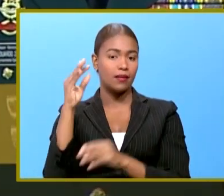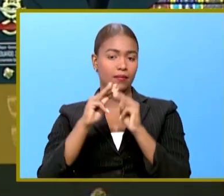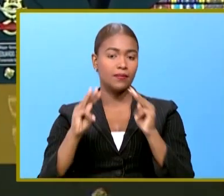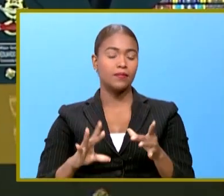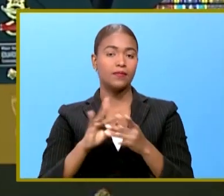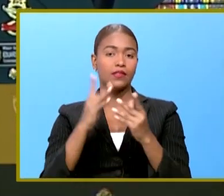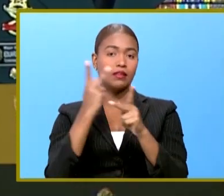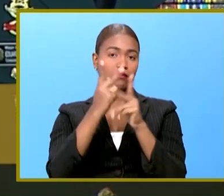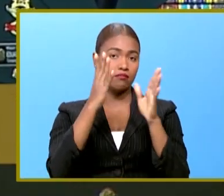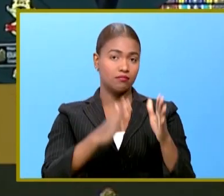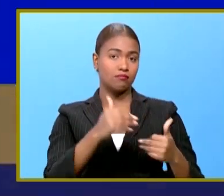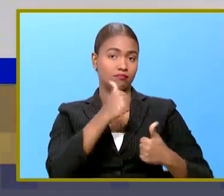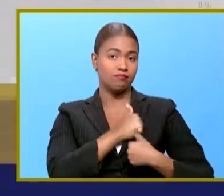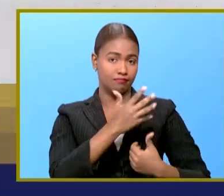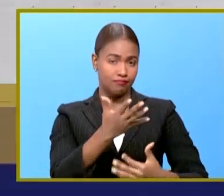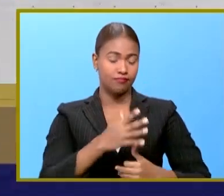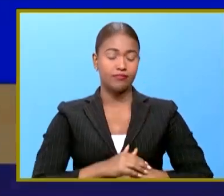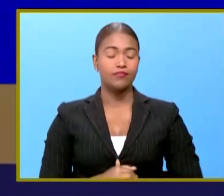Ministerio de Defensa